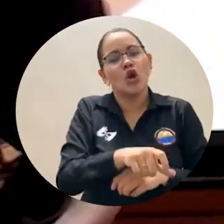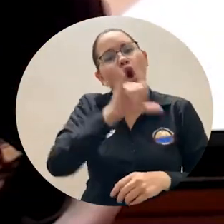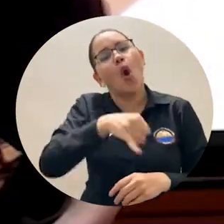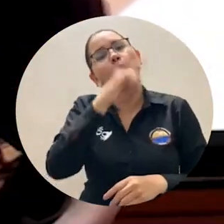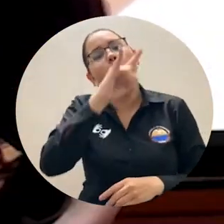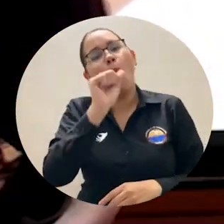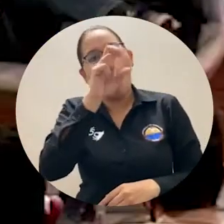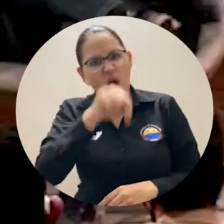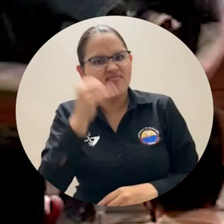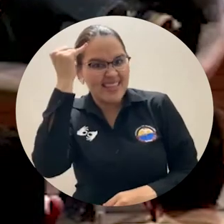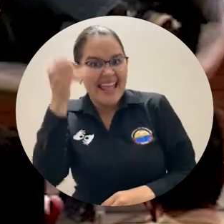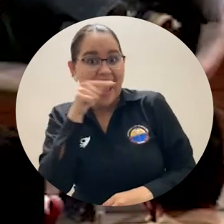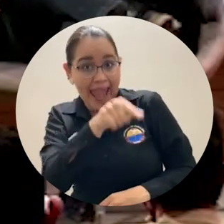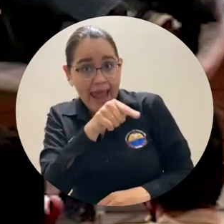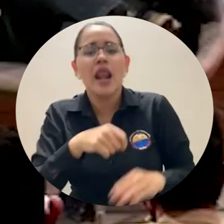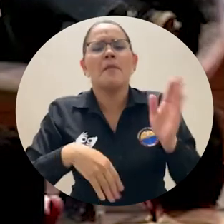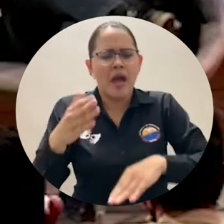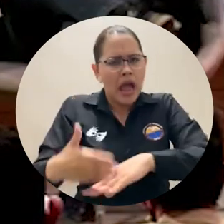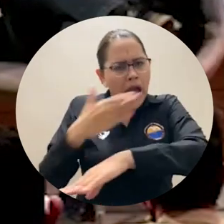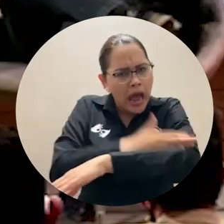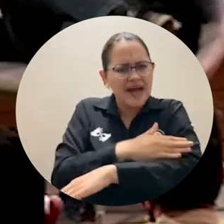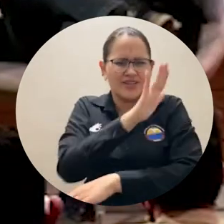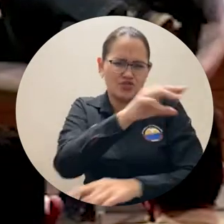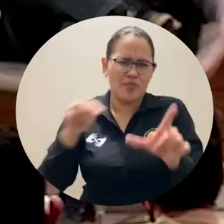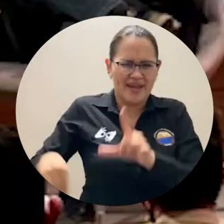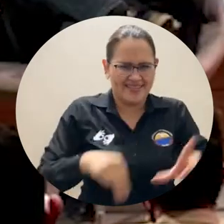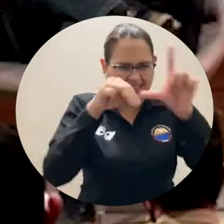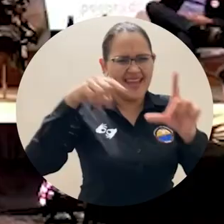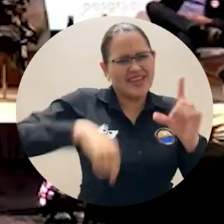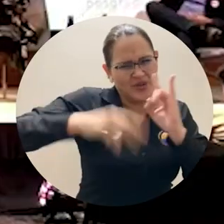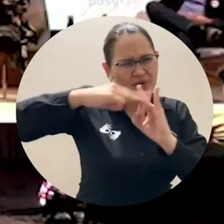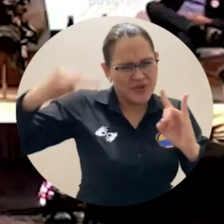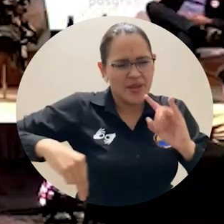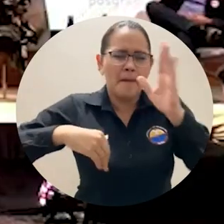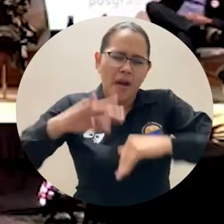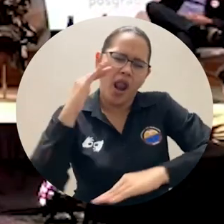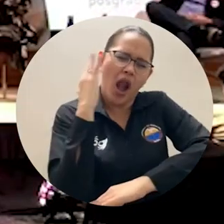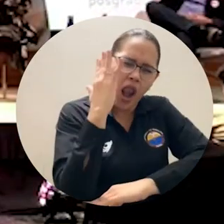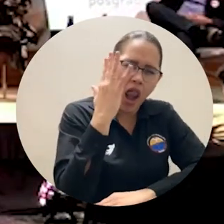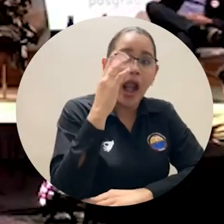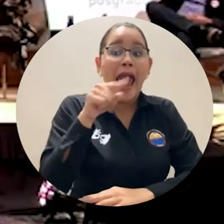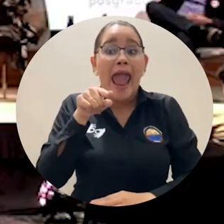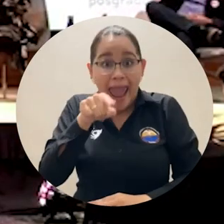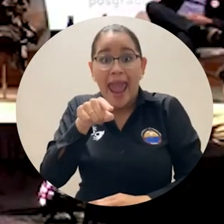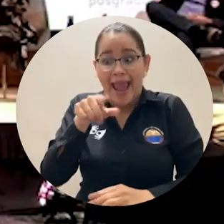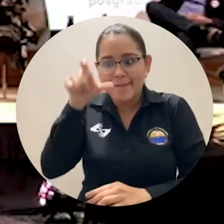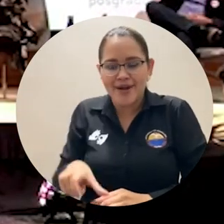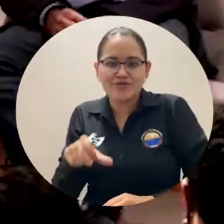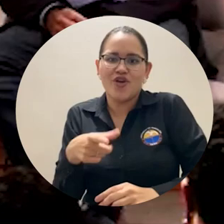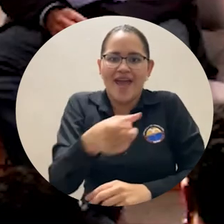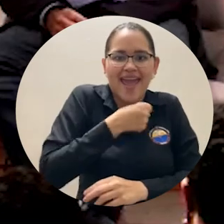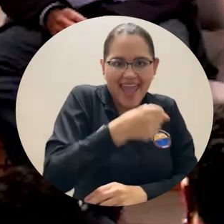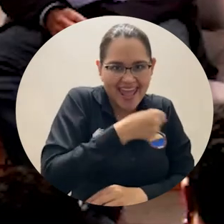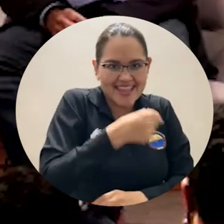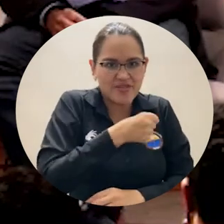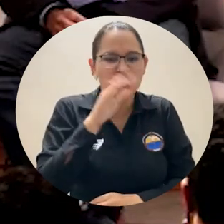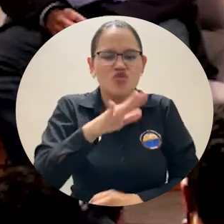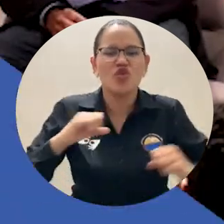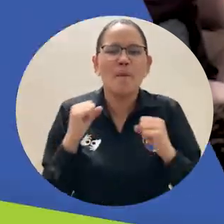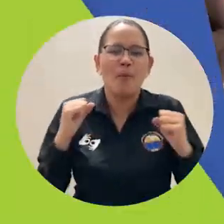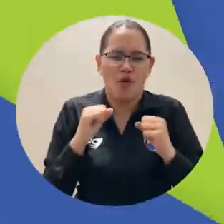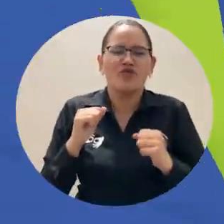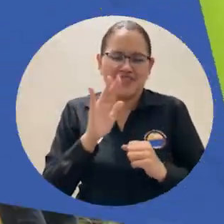panelista en el lanzamiento de la maestría en producción audiovisual creativa que la Universidad de Magdalena realizó recientemente en el Bogotá